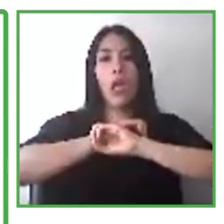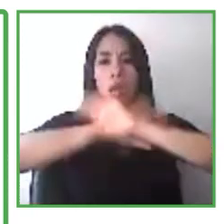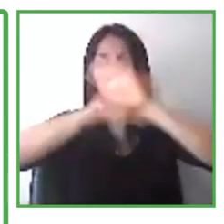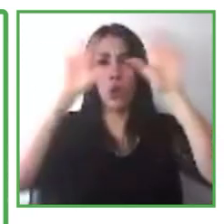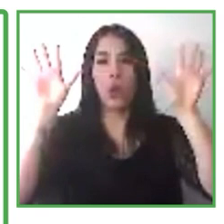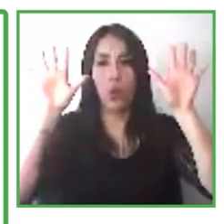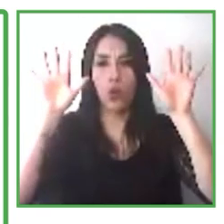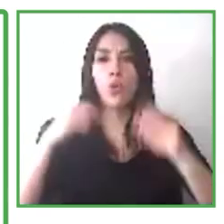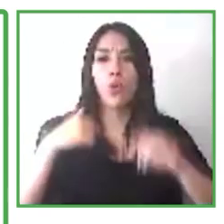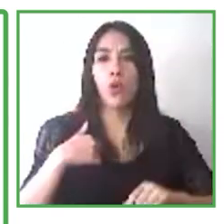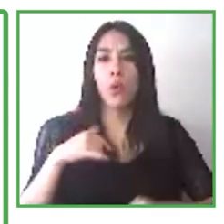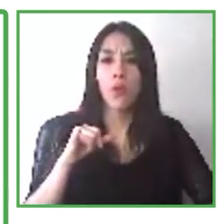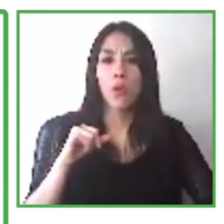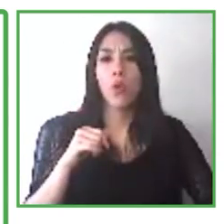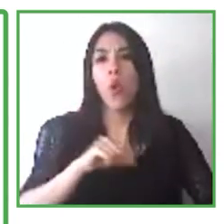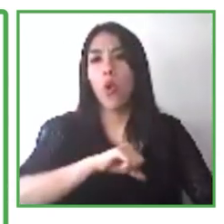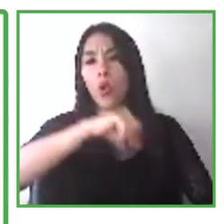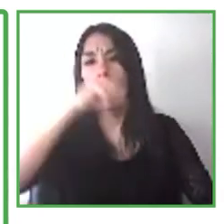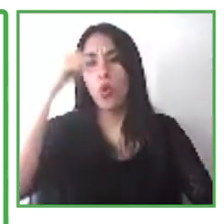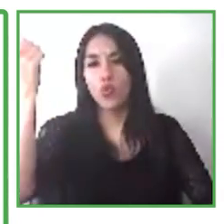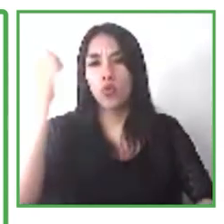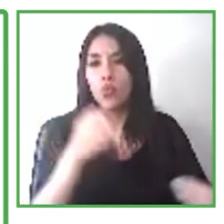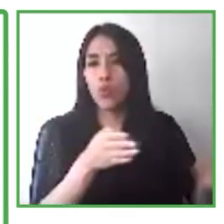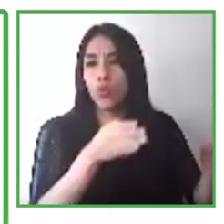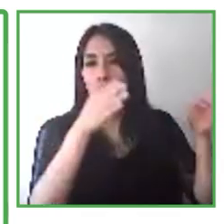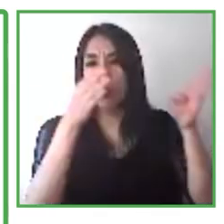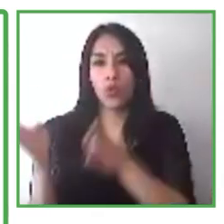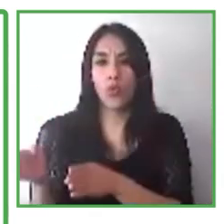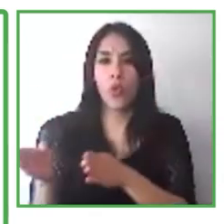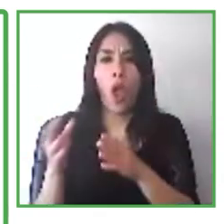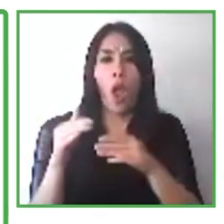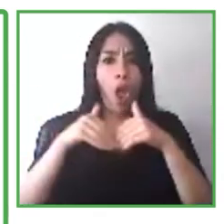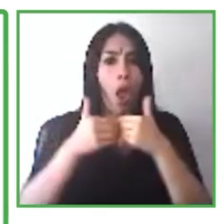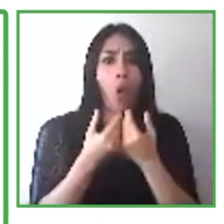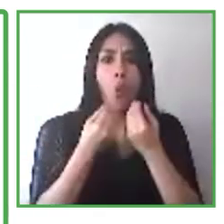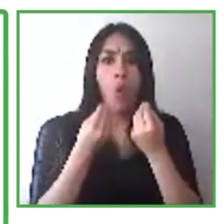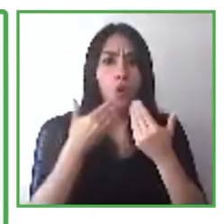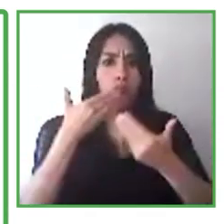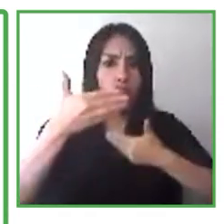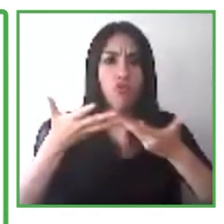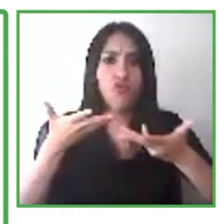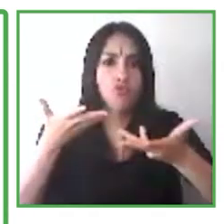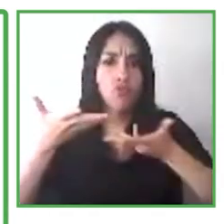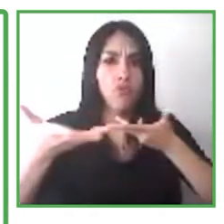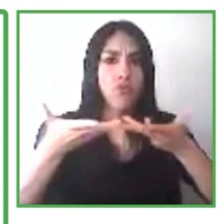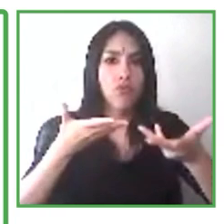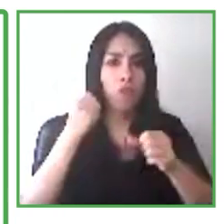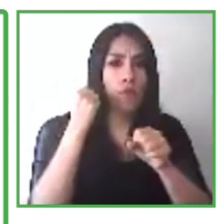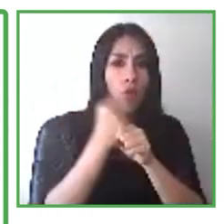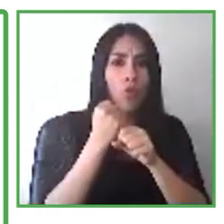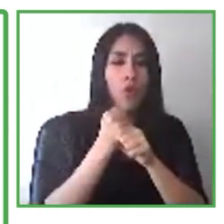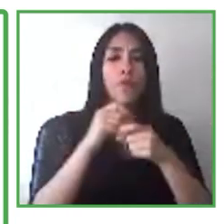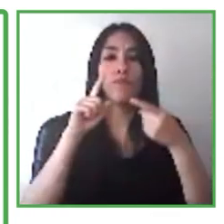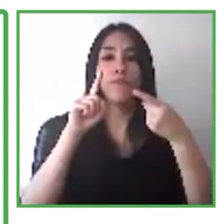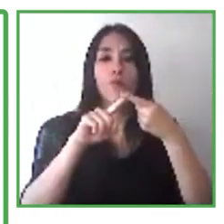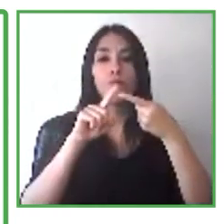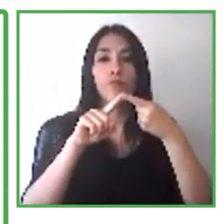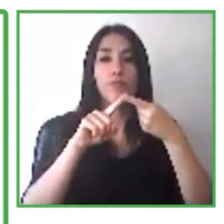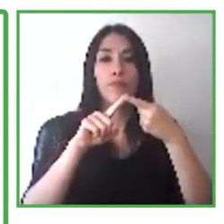primera tiene que ver con promover la diversidad y la inclusión y la tecnología.